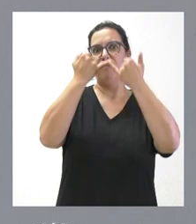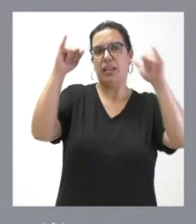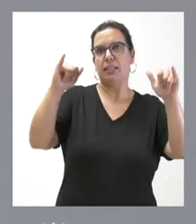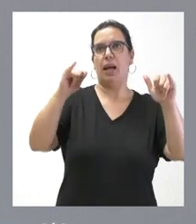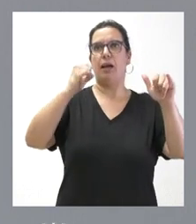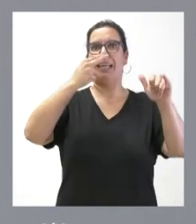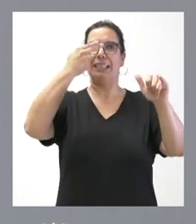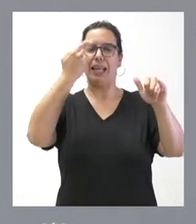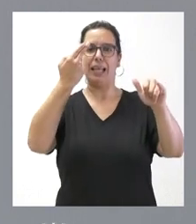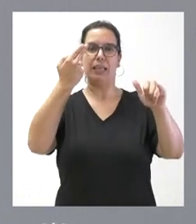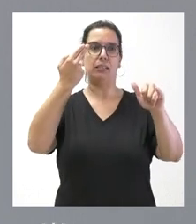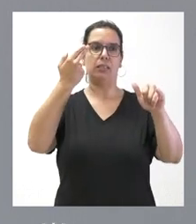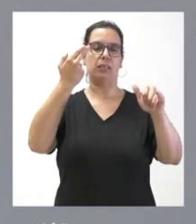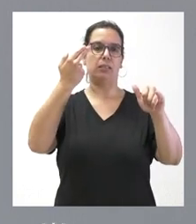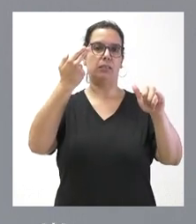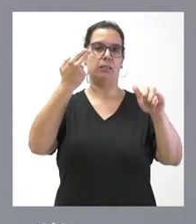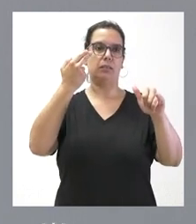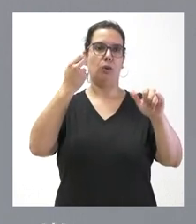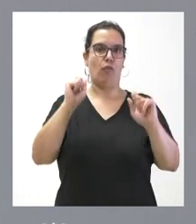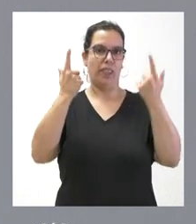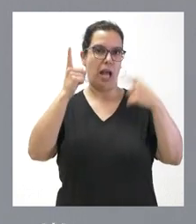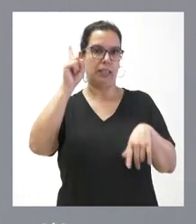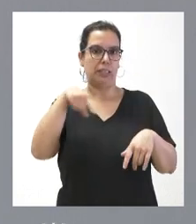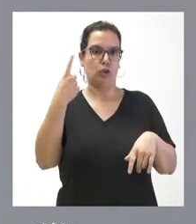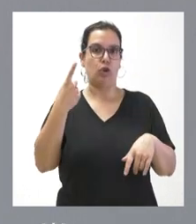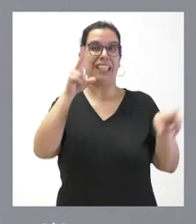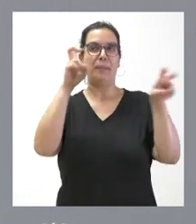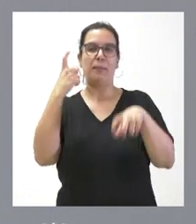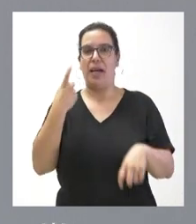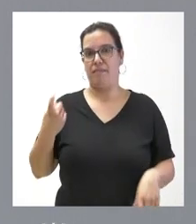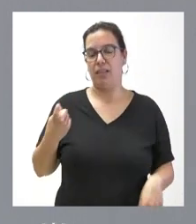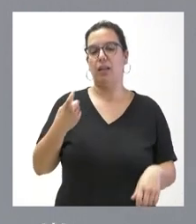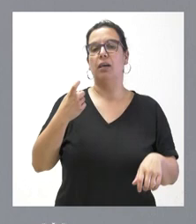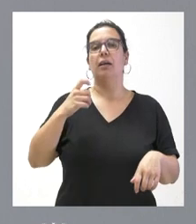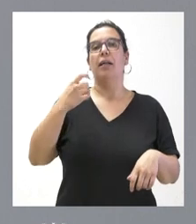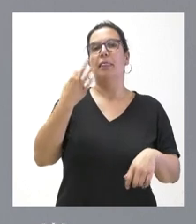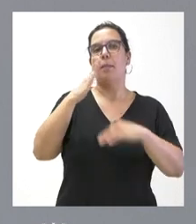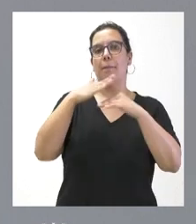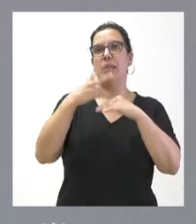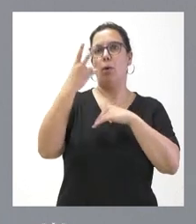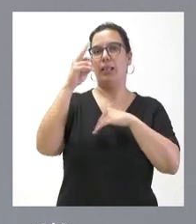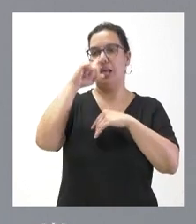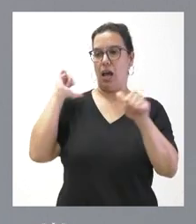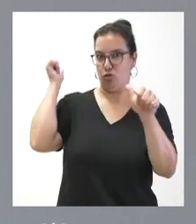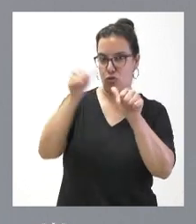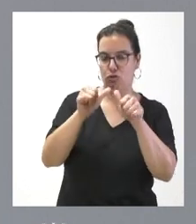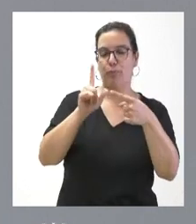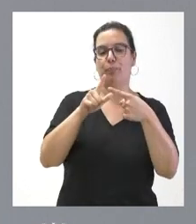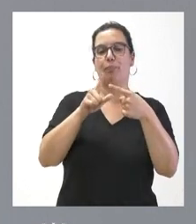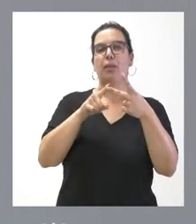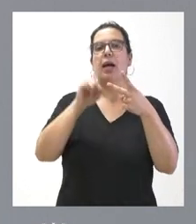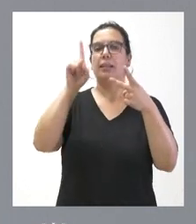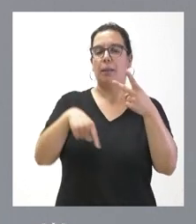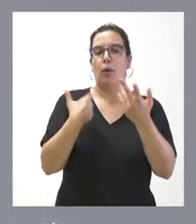de interés y que requiere algunos aspectos. Llevar celebrándose al menos 20 años, justificar el